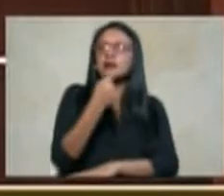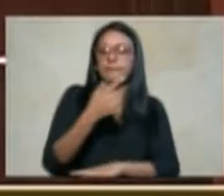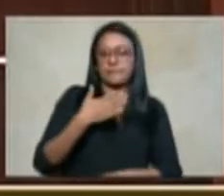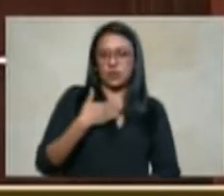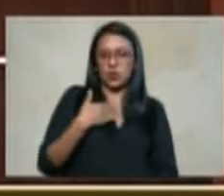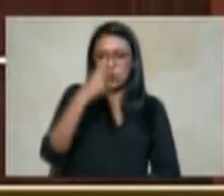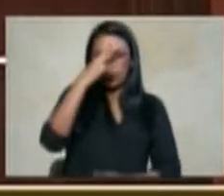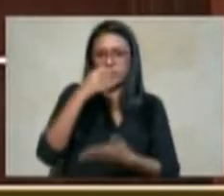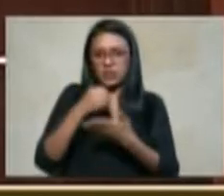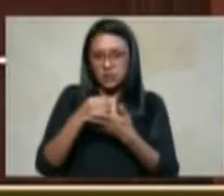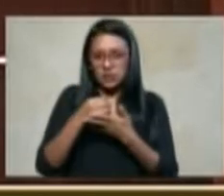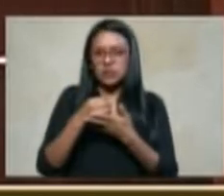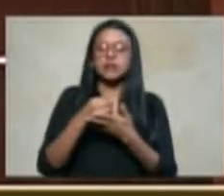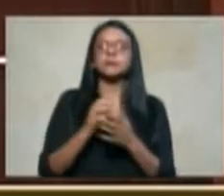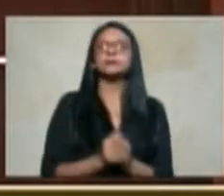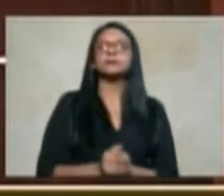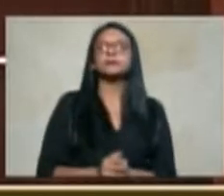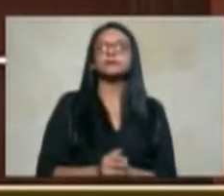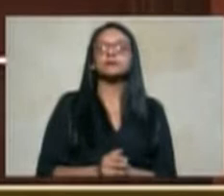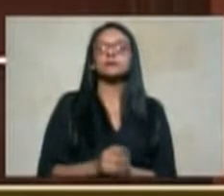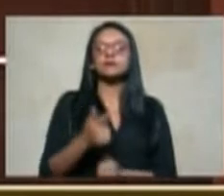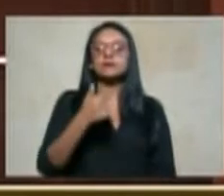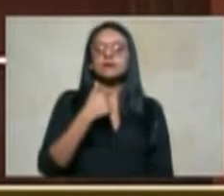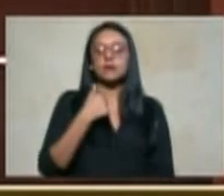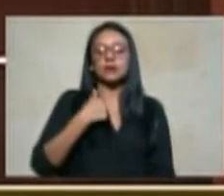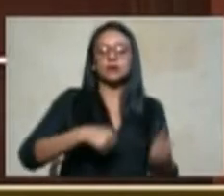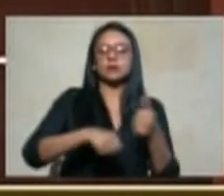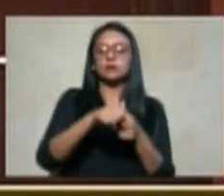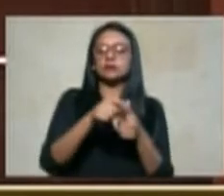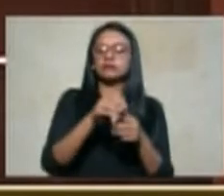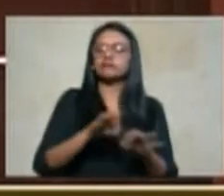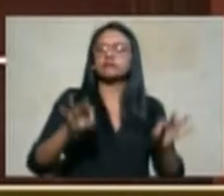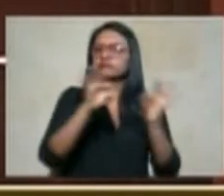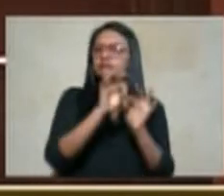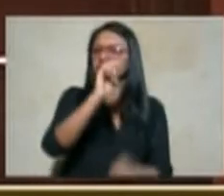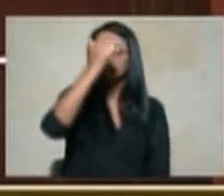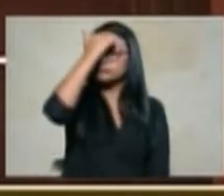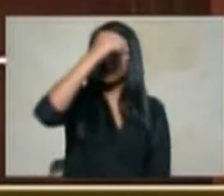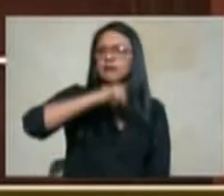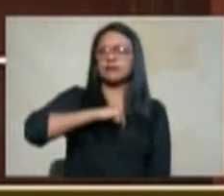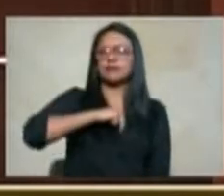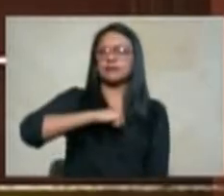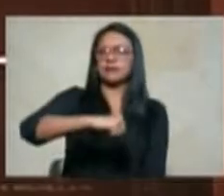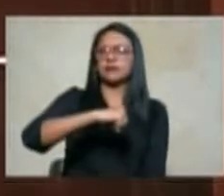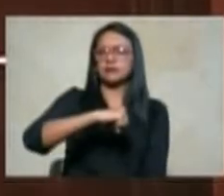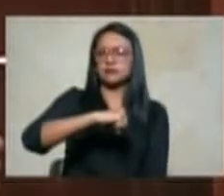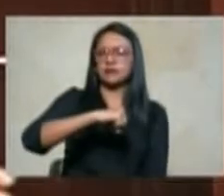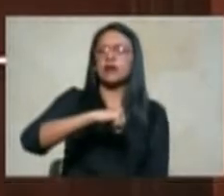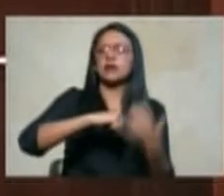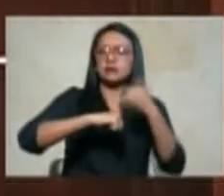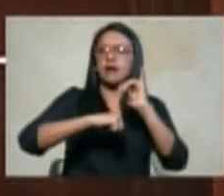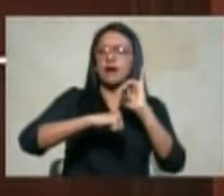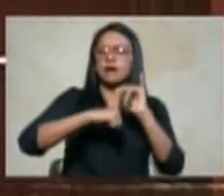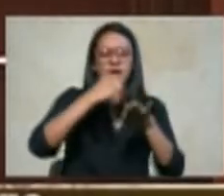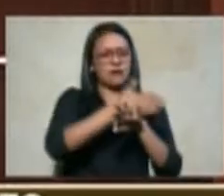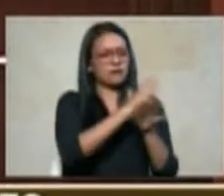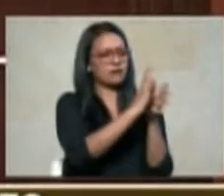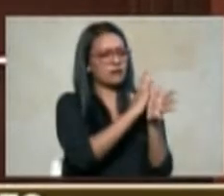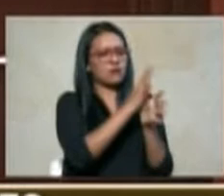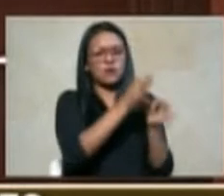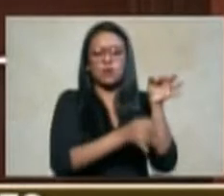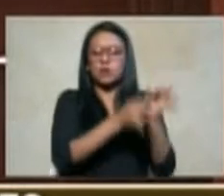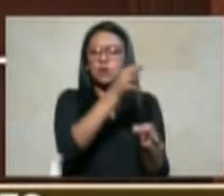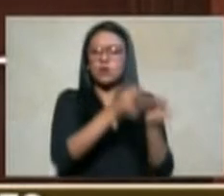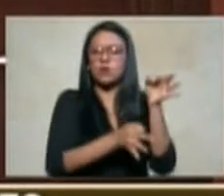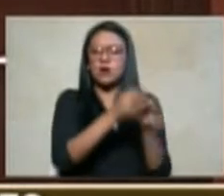en un postulado básico del derecho ya bien decían los jueces en otra hora dame los hechos